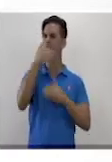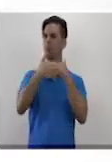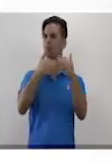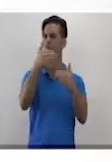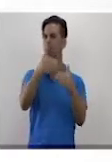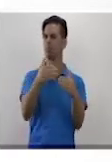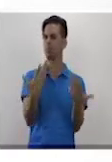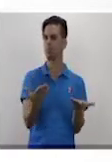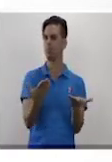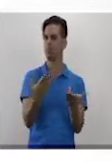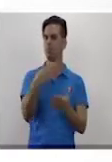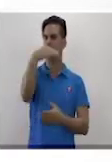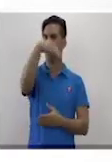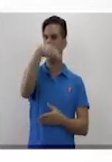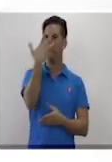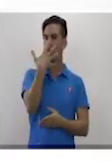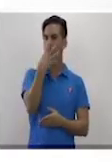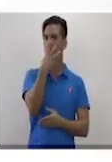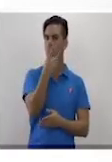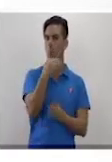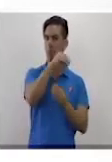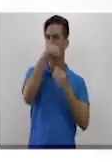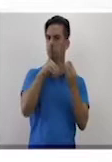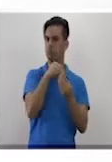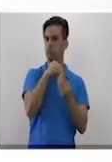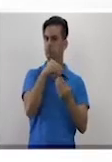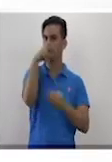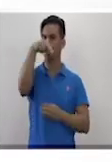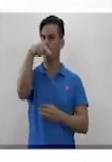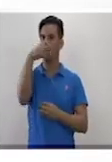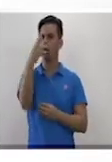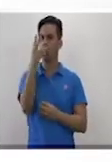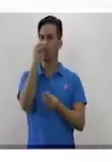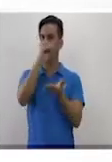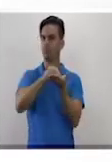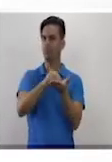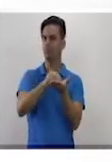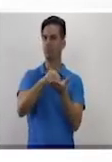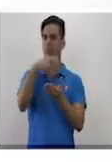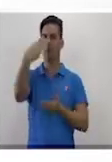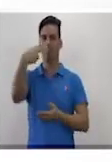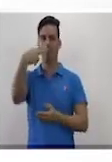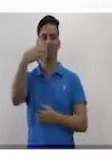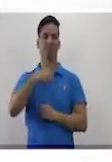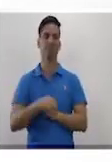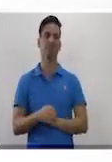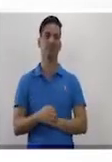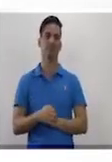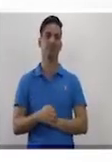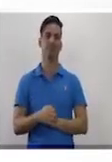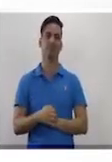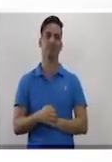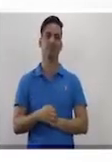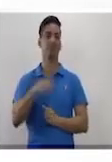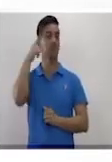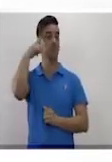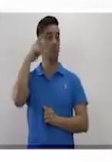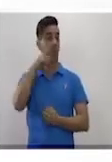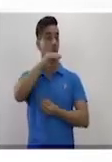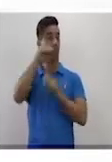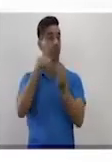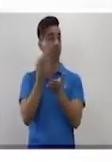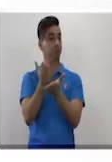Sustituir quién es M, quién es N y quién es P. Recuerda que en la sustitución es muy